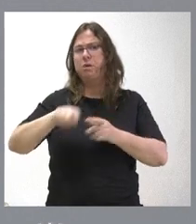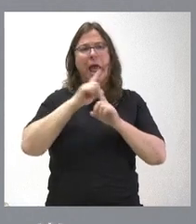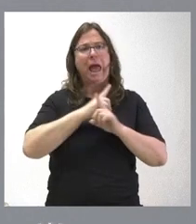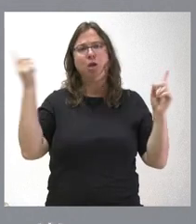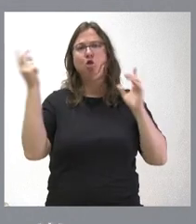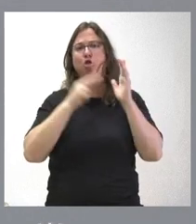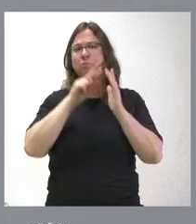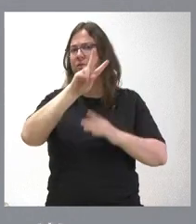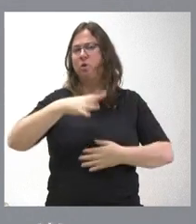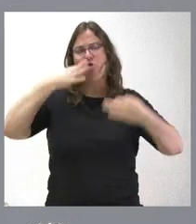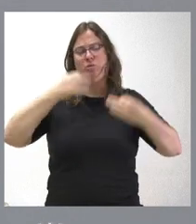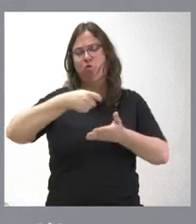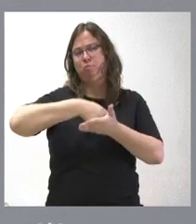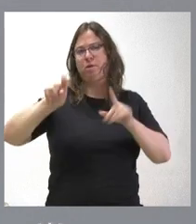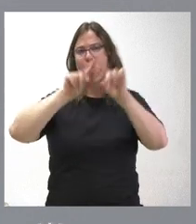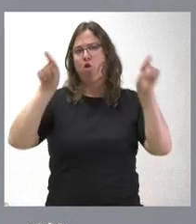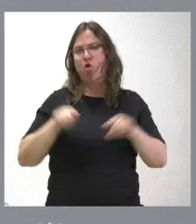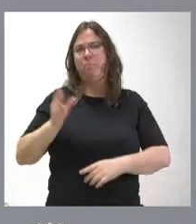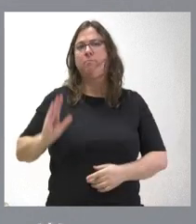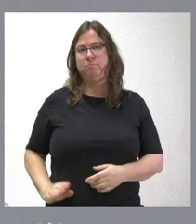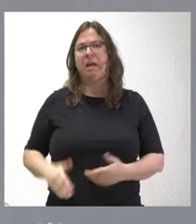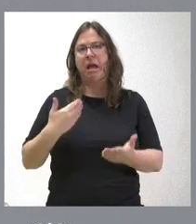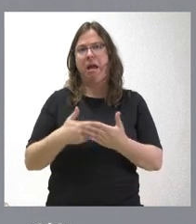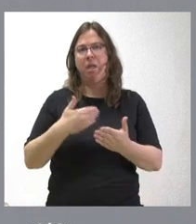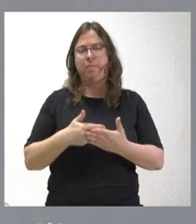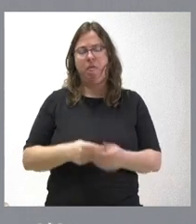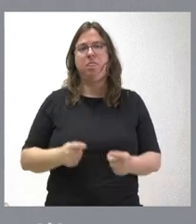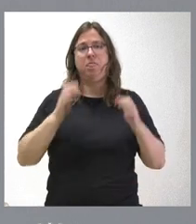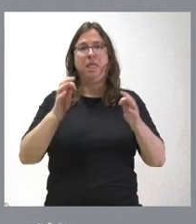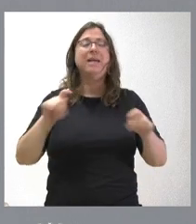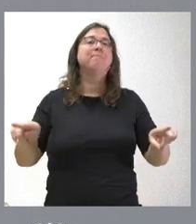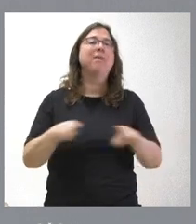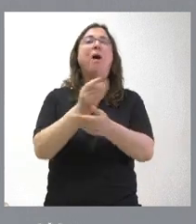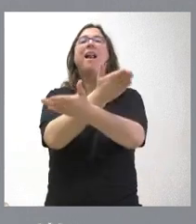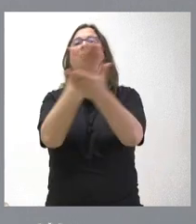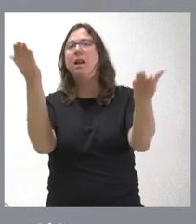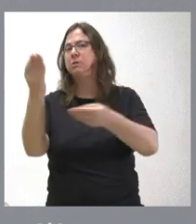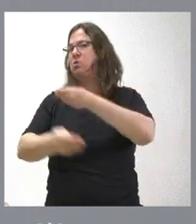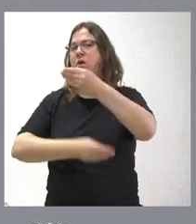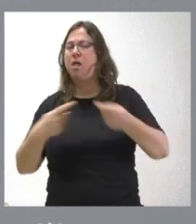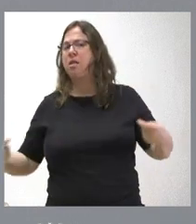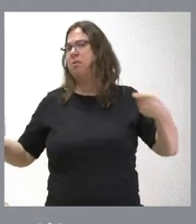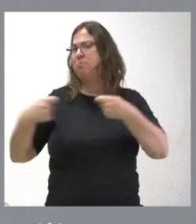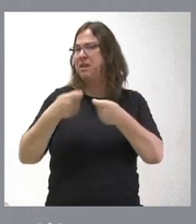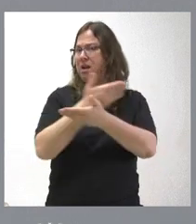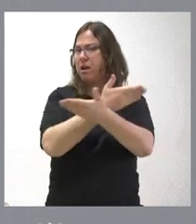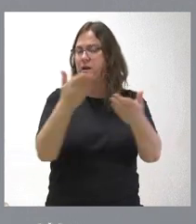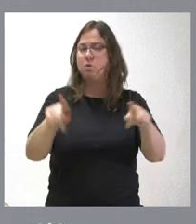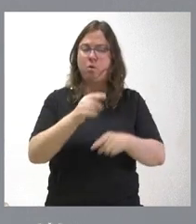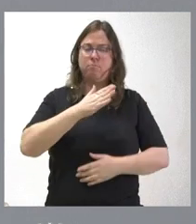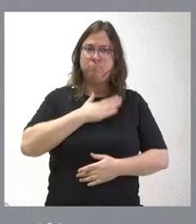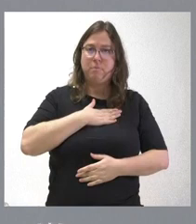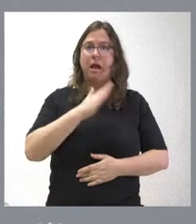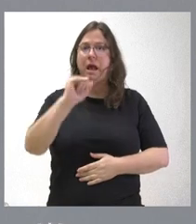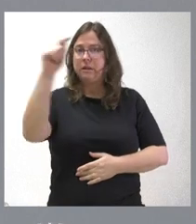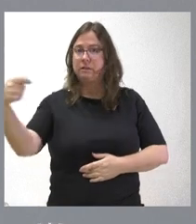2024. Y eso es la garantía que ofrecemos nosotros. Hagan lo que hagan los demás, sea cual sea su aportación, si existe o no,